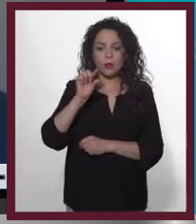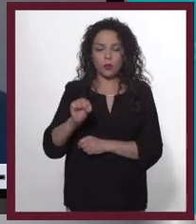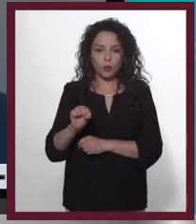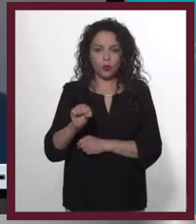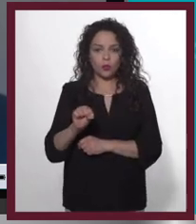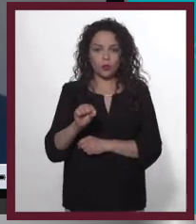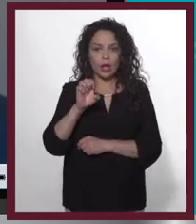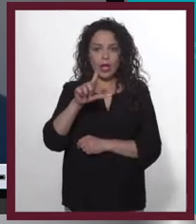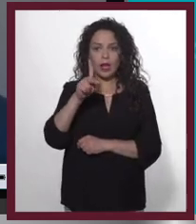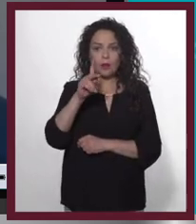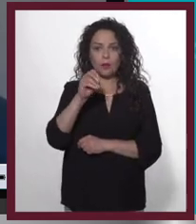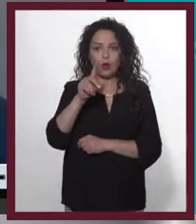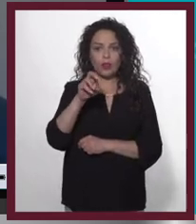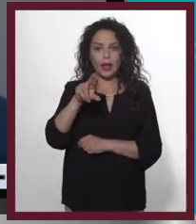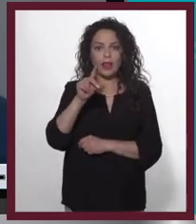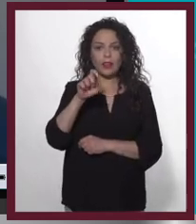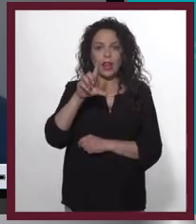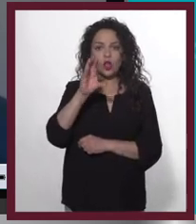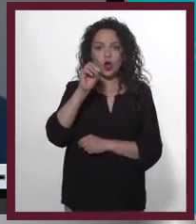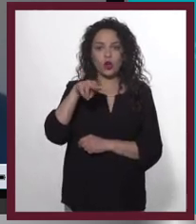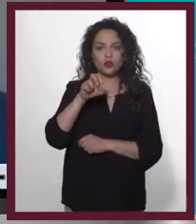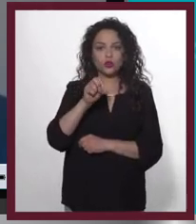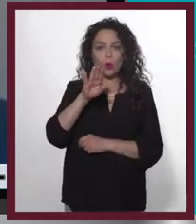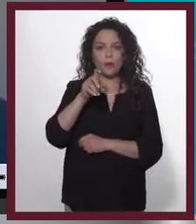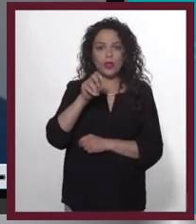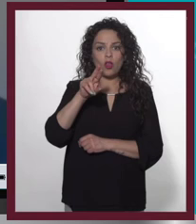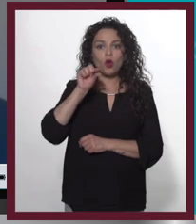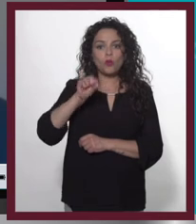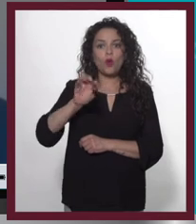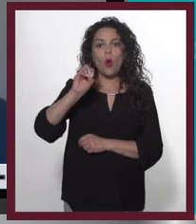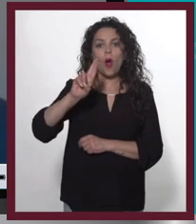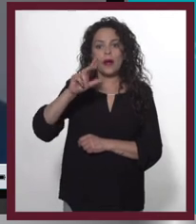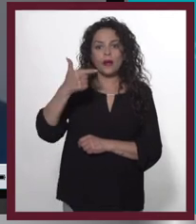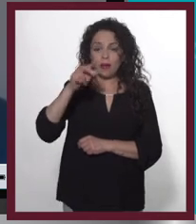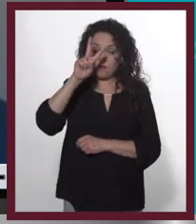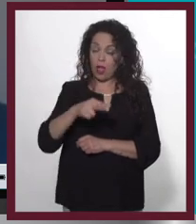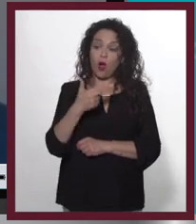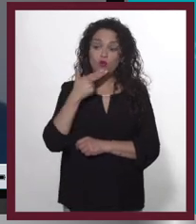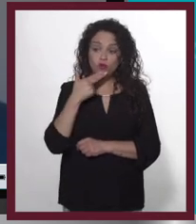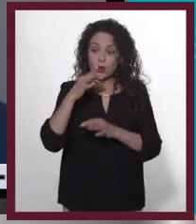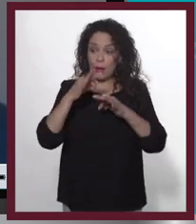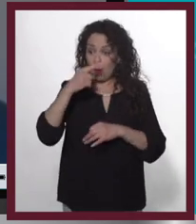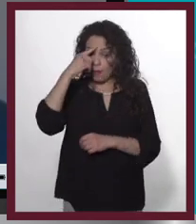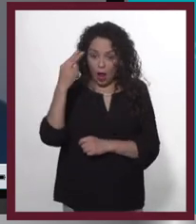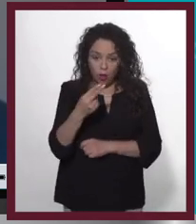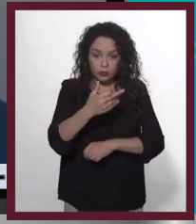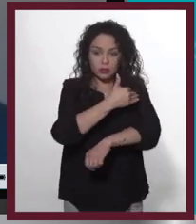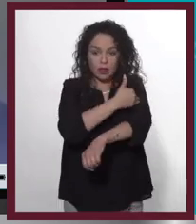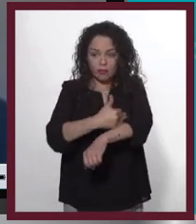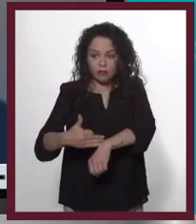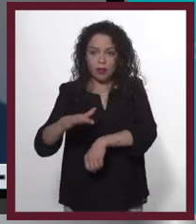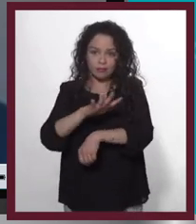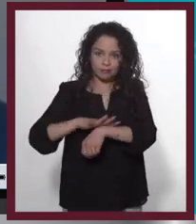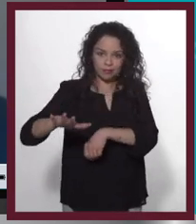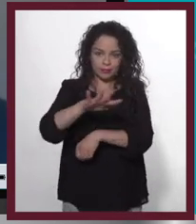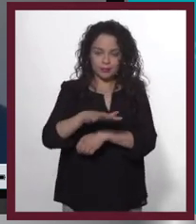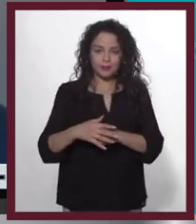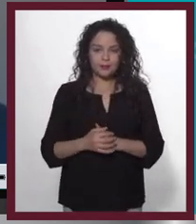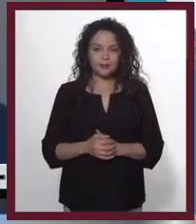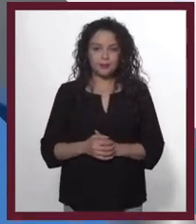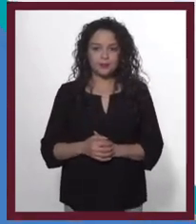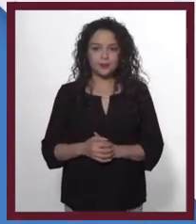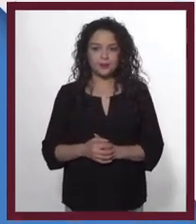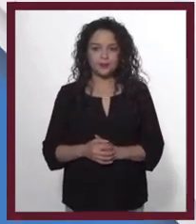.elpoderdelconsumidor.org muy útil para ustedes, para su familia y su gente.